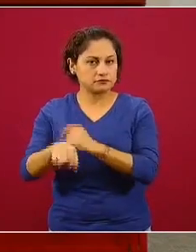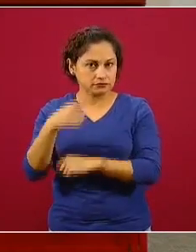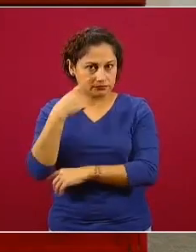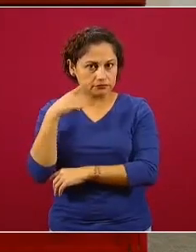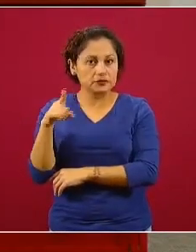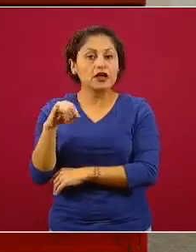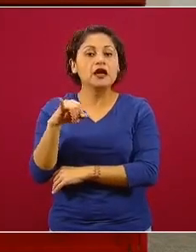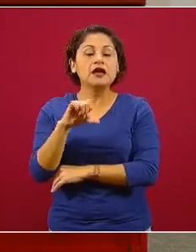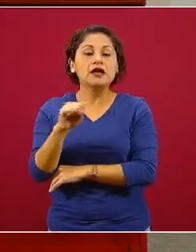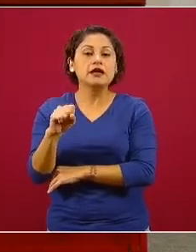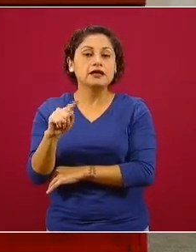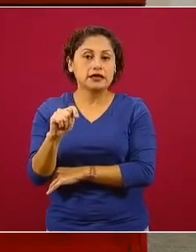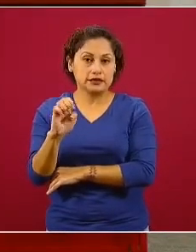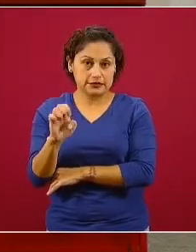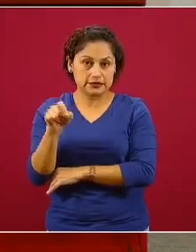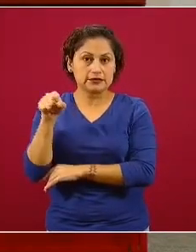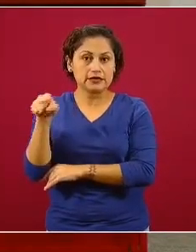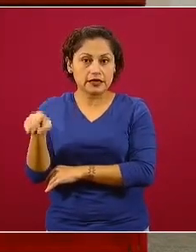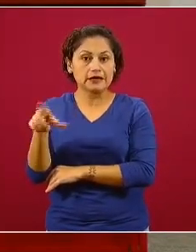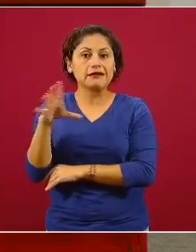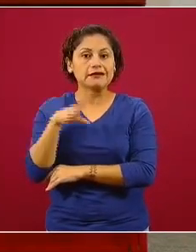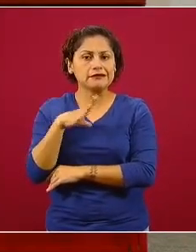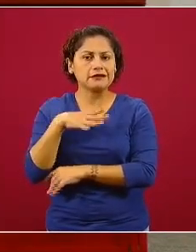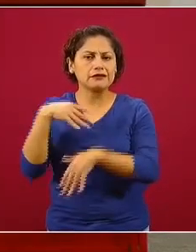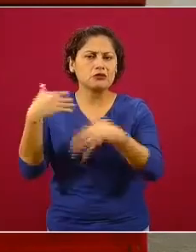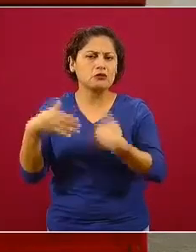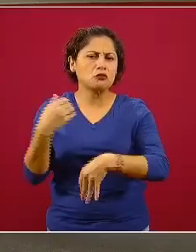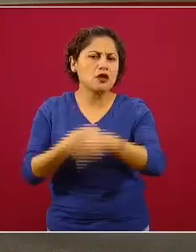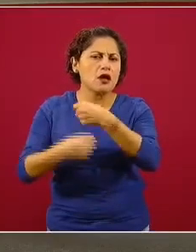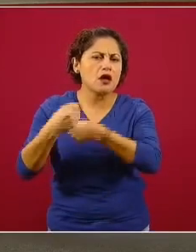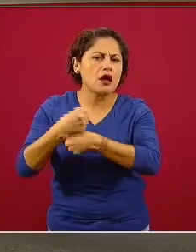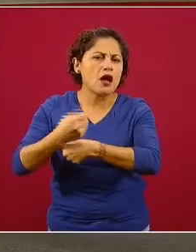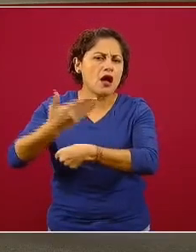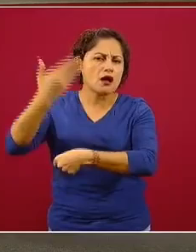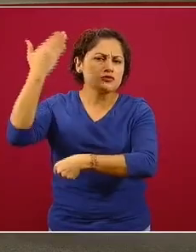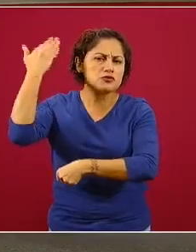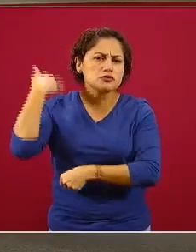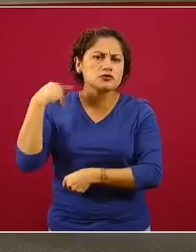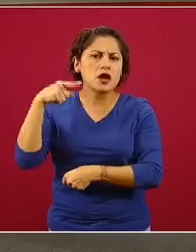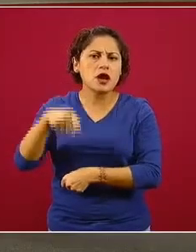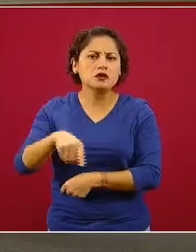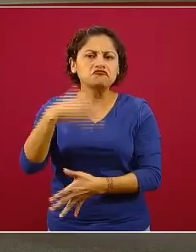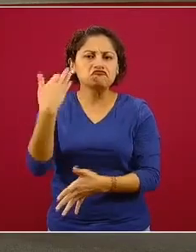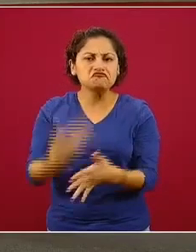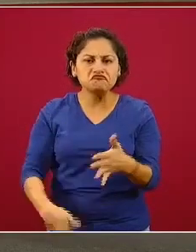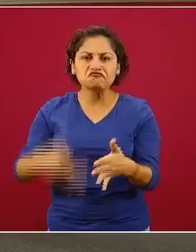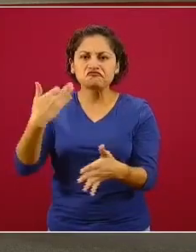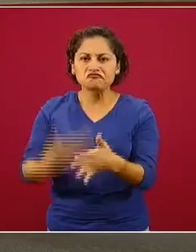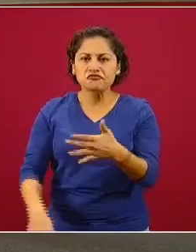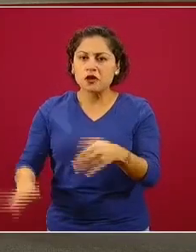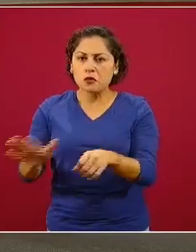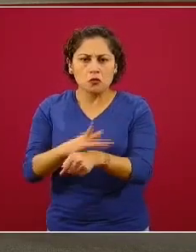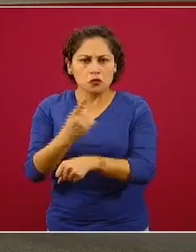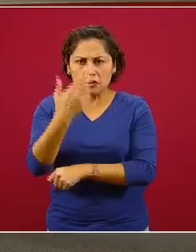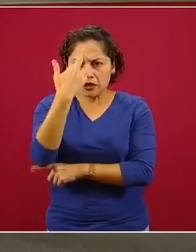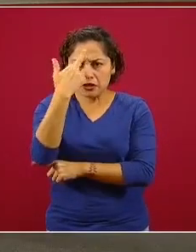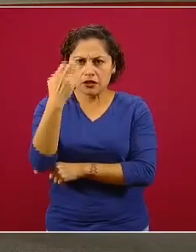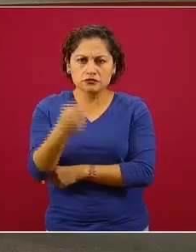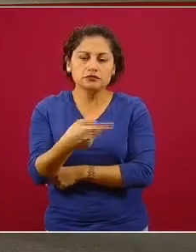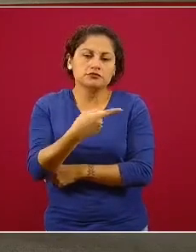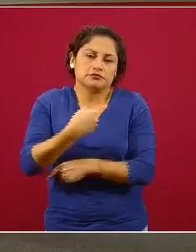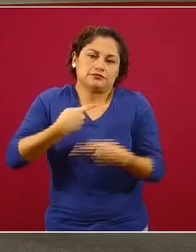el Issste tiene históricamente una insuficiencia de capacidades. ¿Por qué razón? Porque ha crecido la población, pero también ha crecido